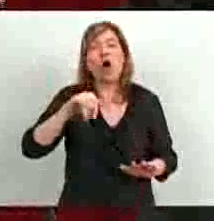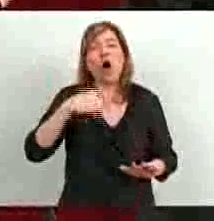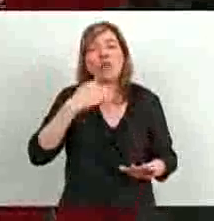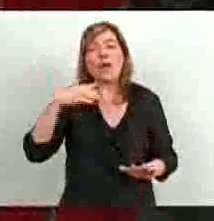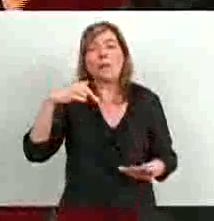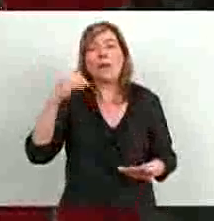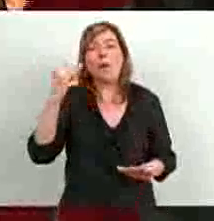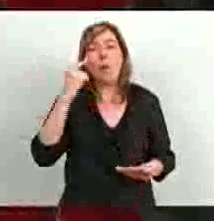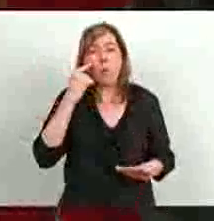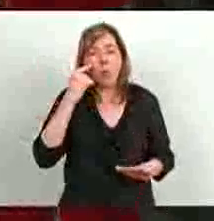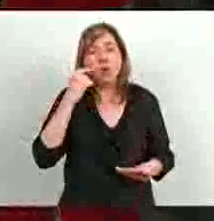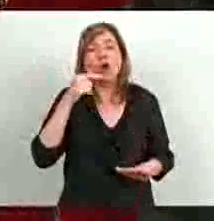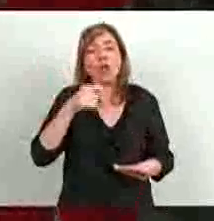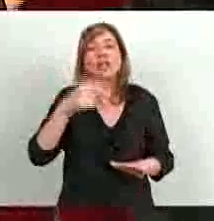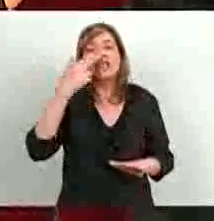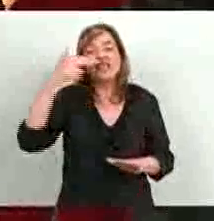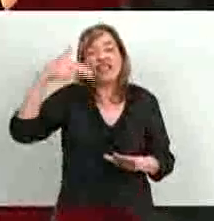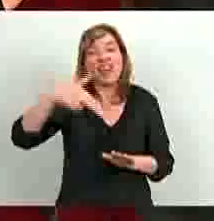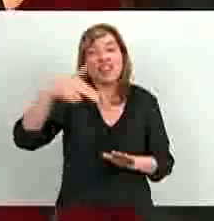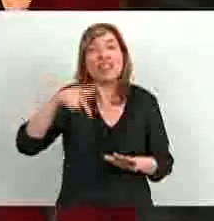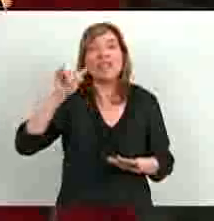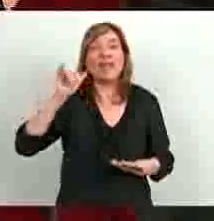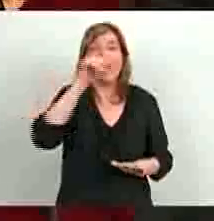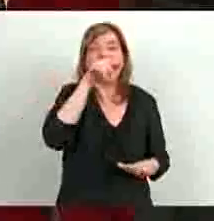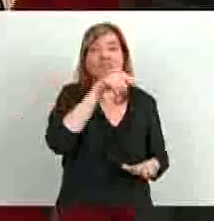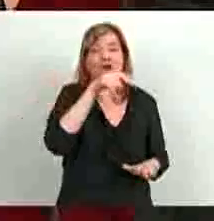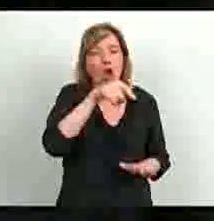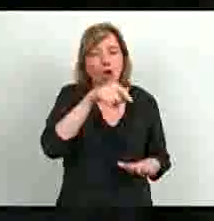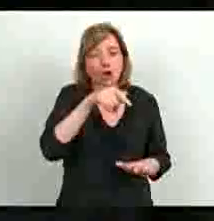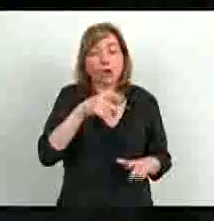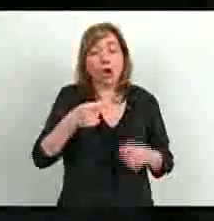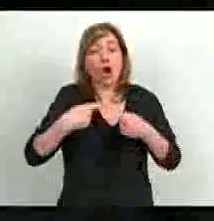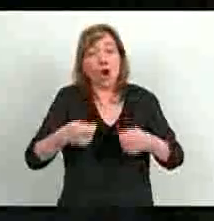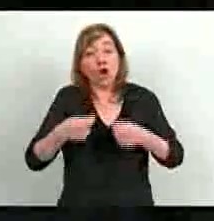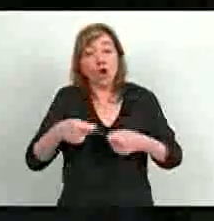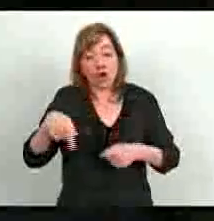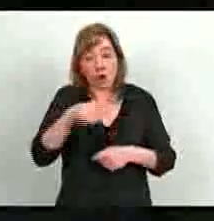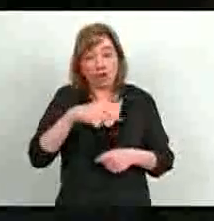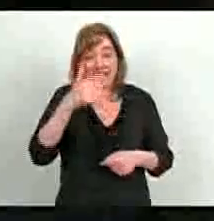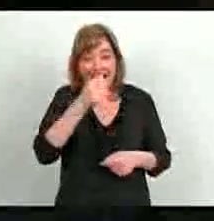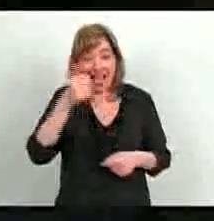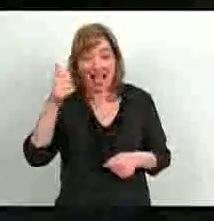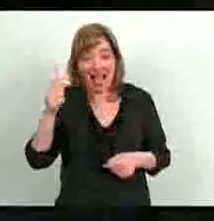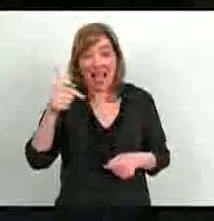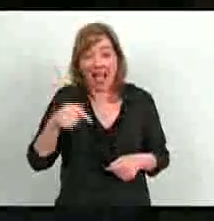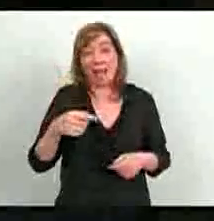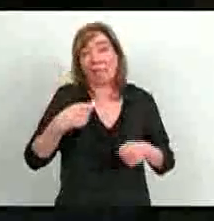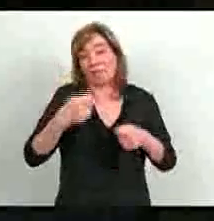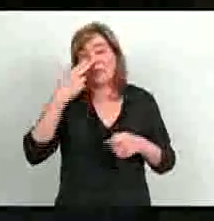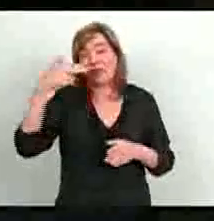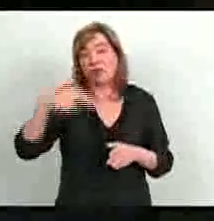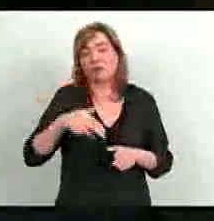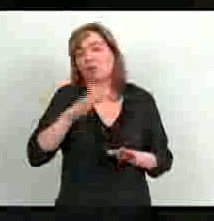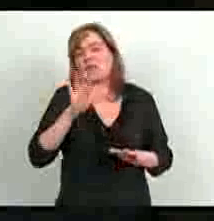combustible que utiliza en los aviones. El costo que tiene Aerolíneas Argentinas en combustible anual